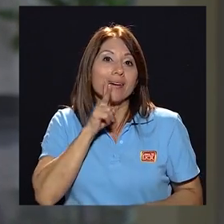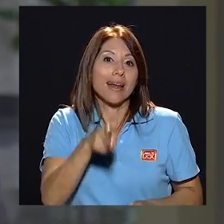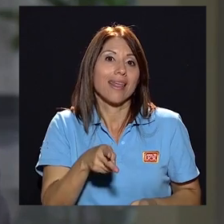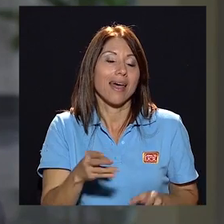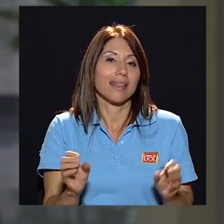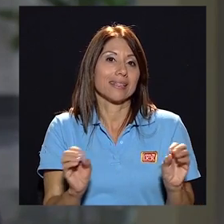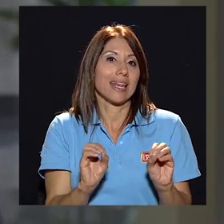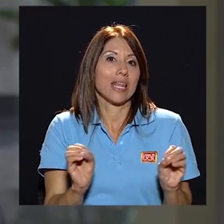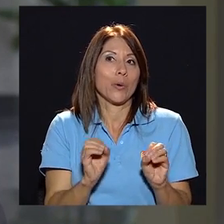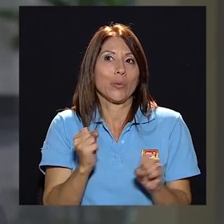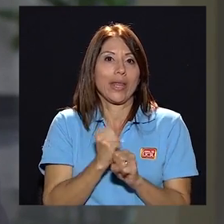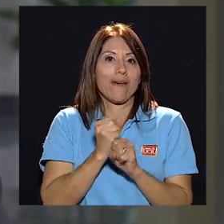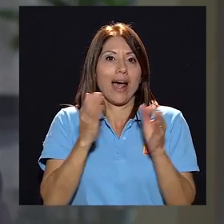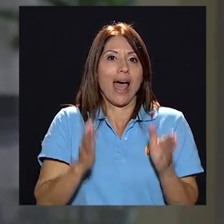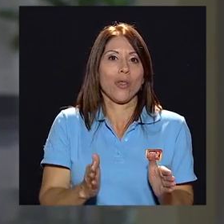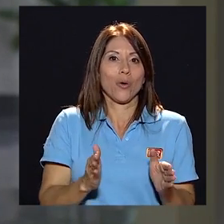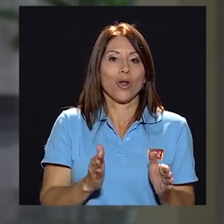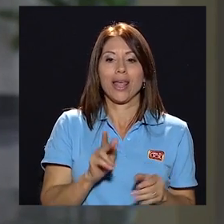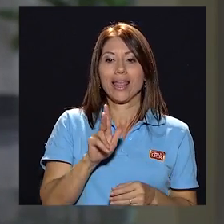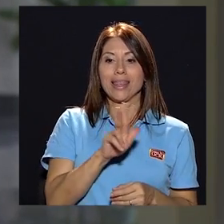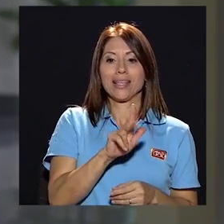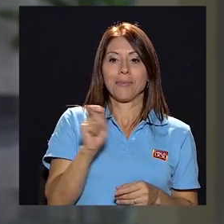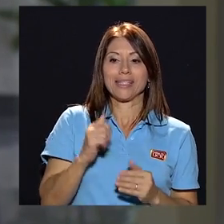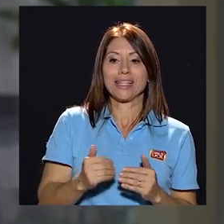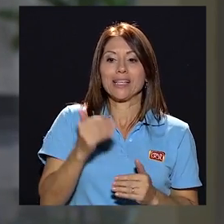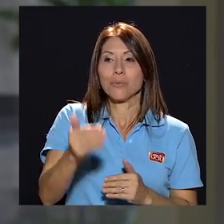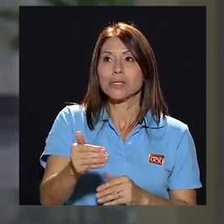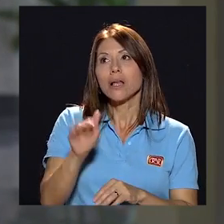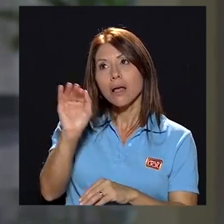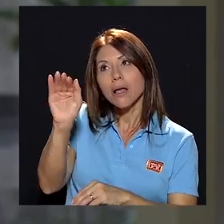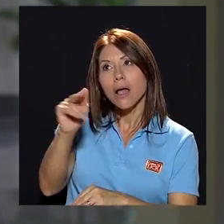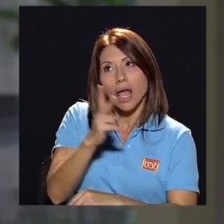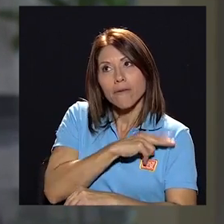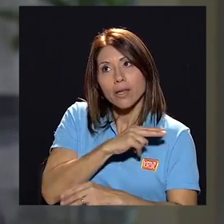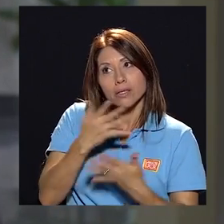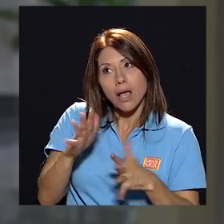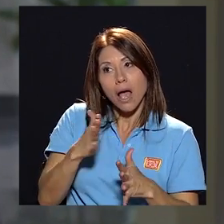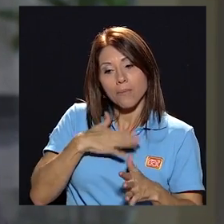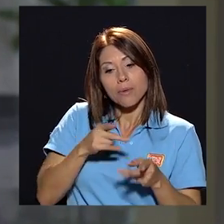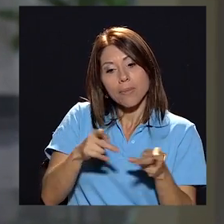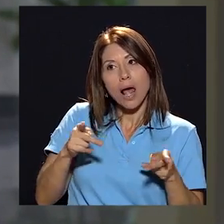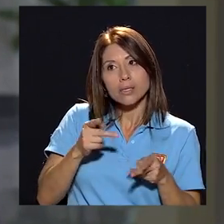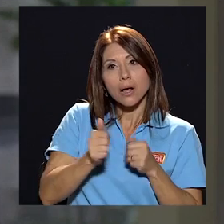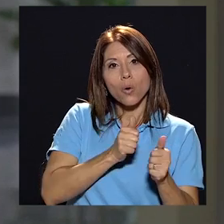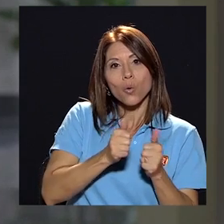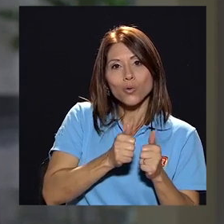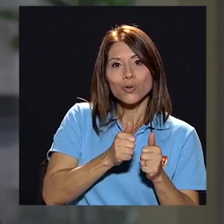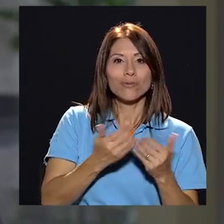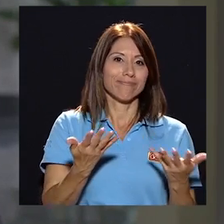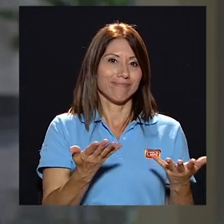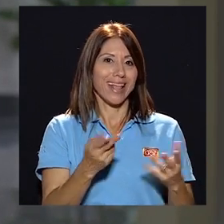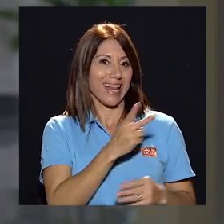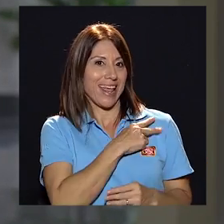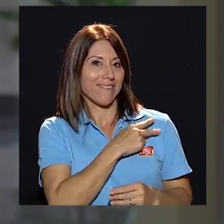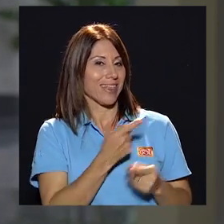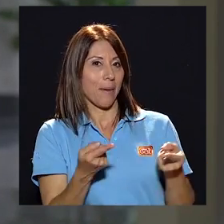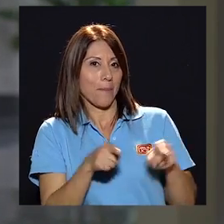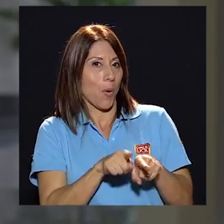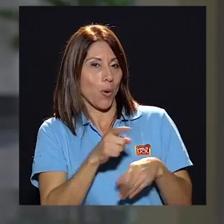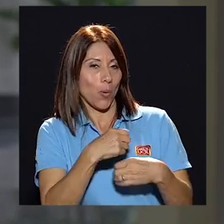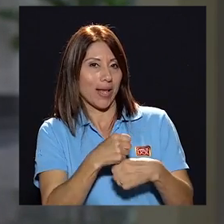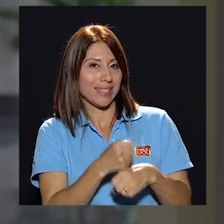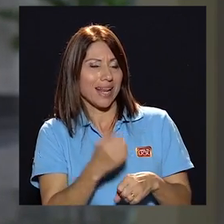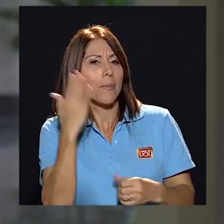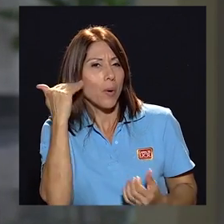pues le iría a los tres meses a decirle al jefe sáqueme la plaza en concurso. Y el jefe tampoco usualmente lo va a hacer. ¿Esto por qué?